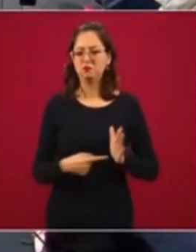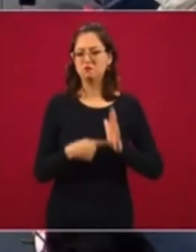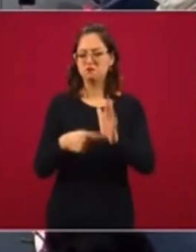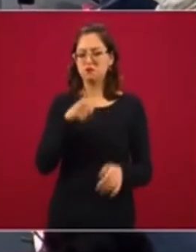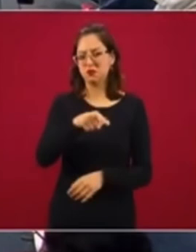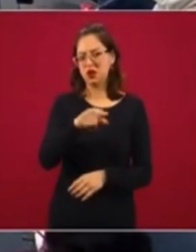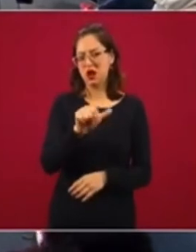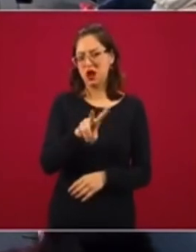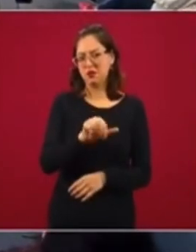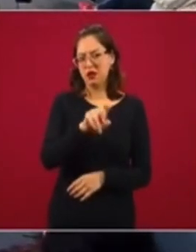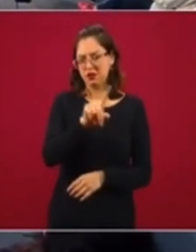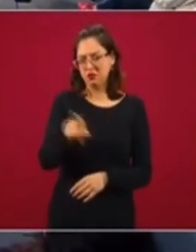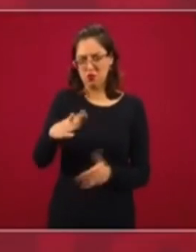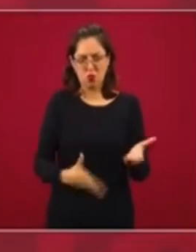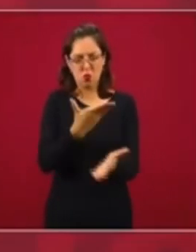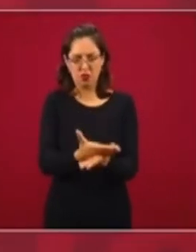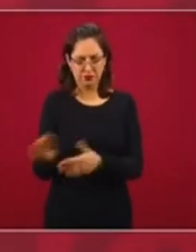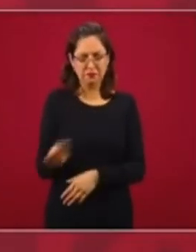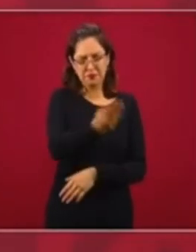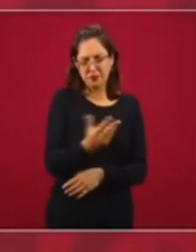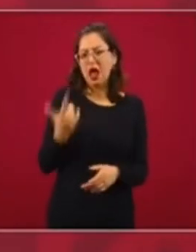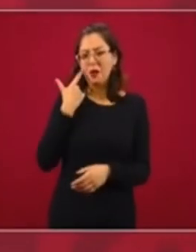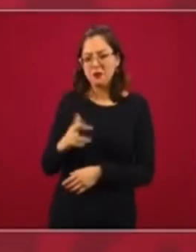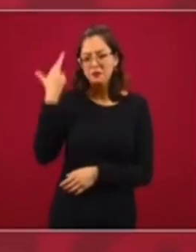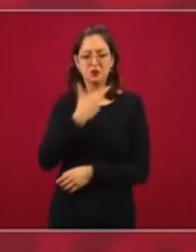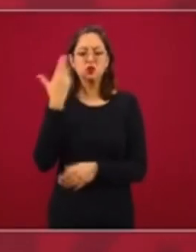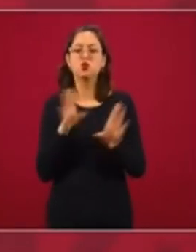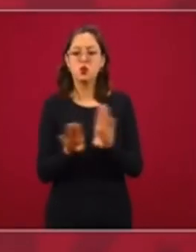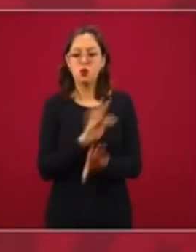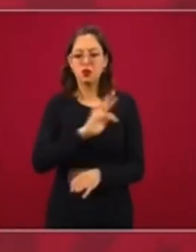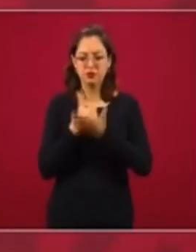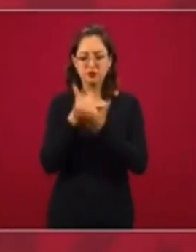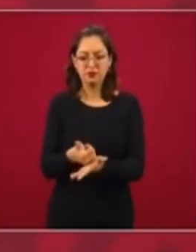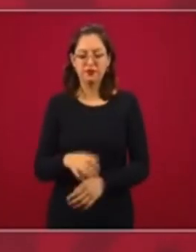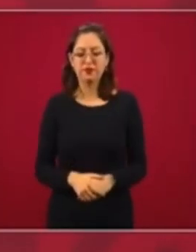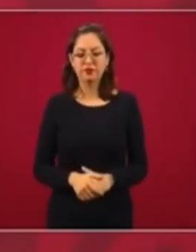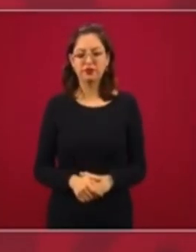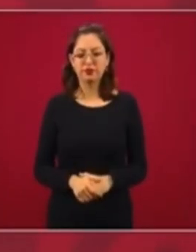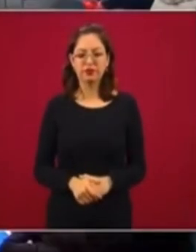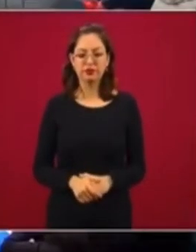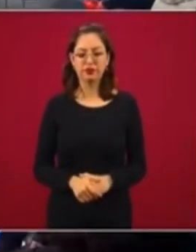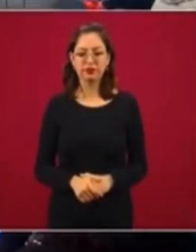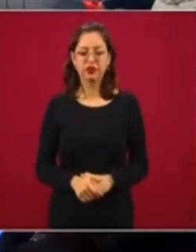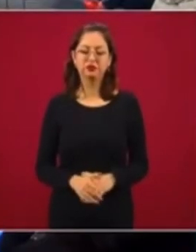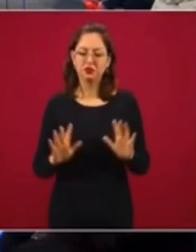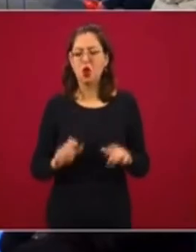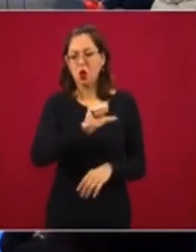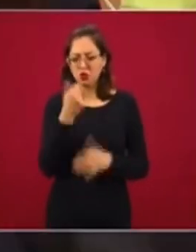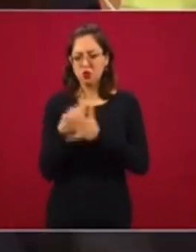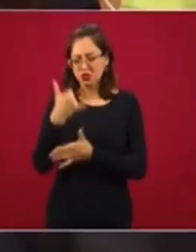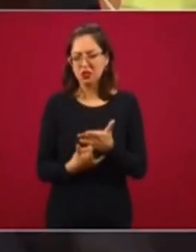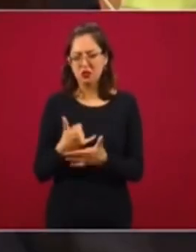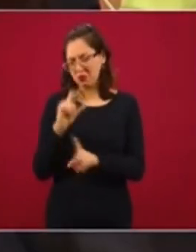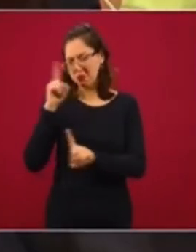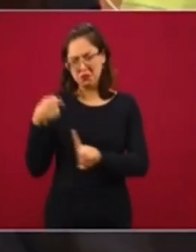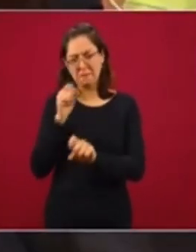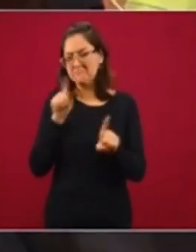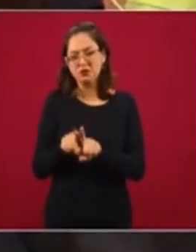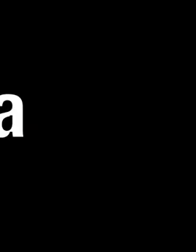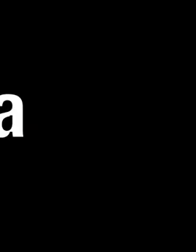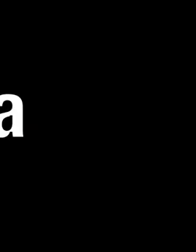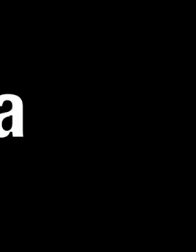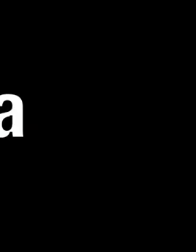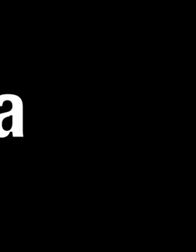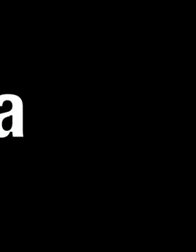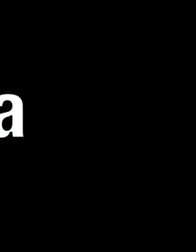revise tu propuesta, en qué consiste y en qué podemos hacer. Y seguramente ahí debe de haber algún proyecto también, en ese sentido. Muy